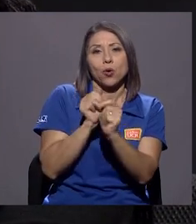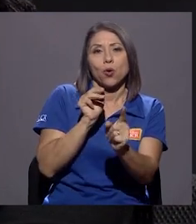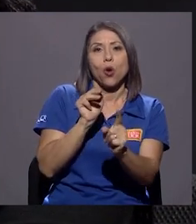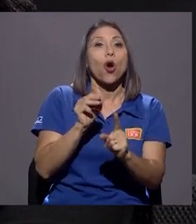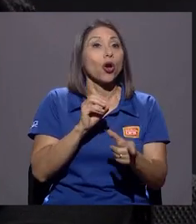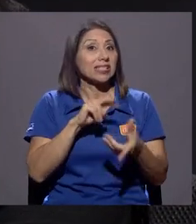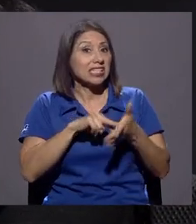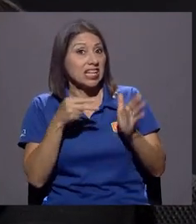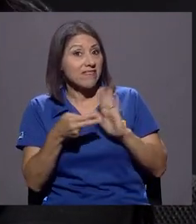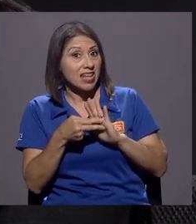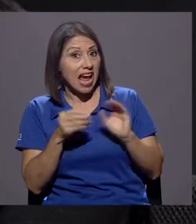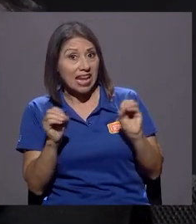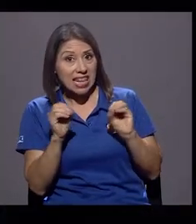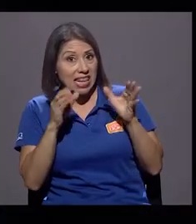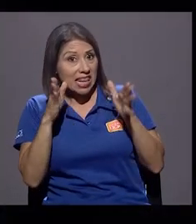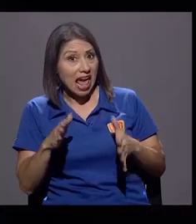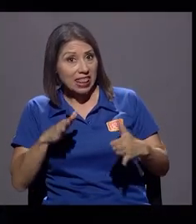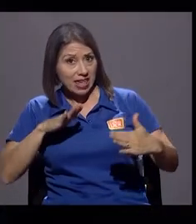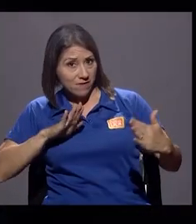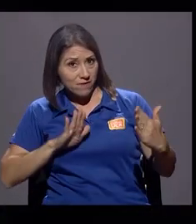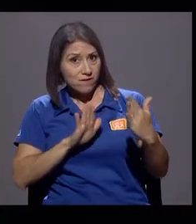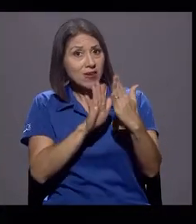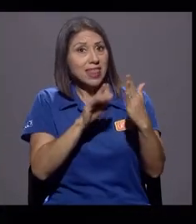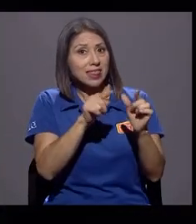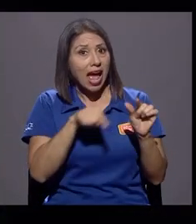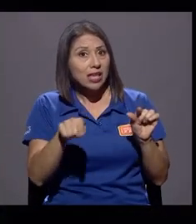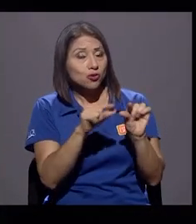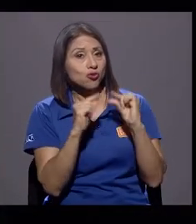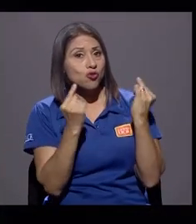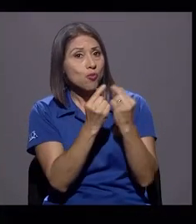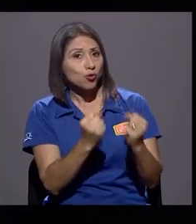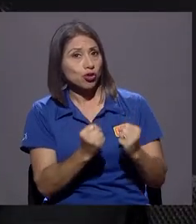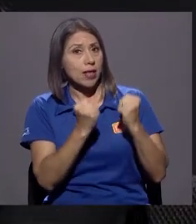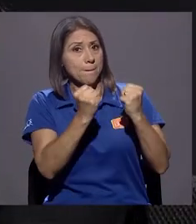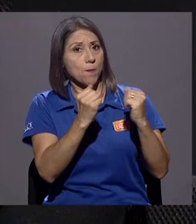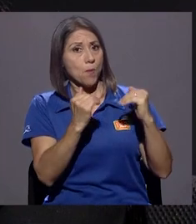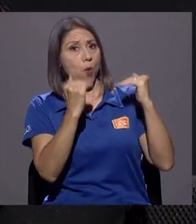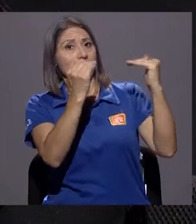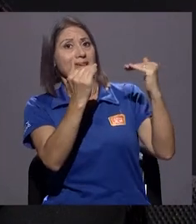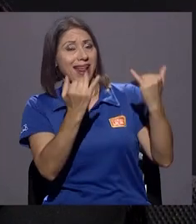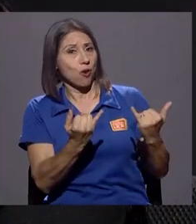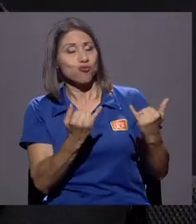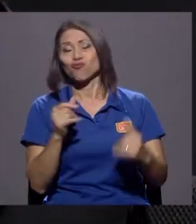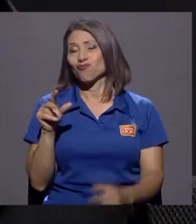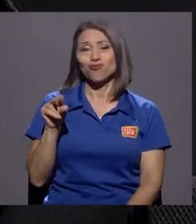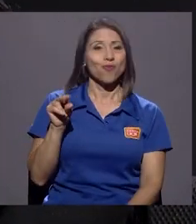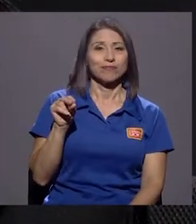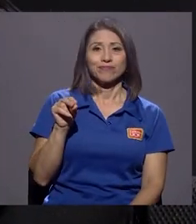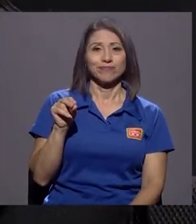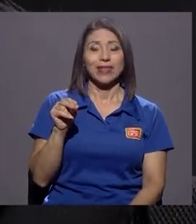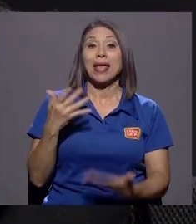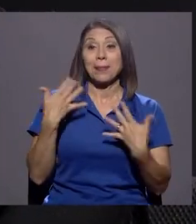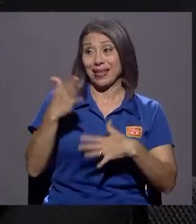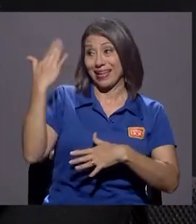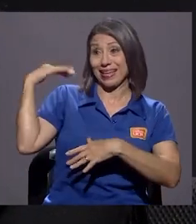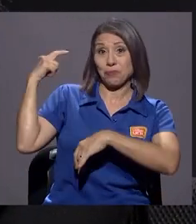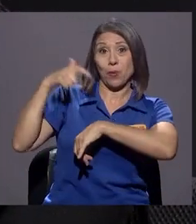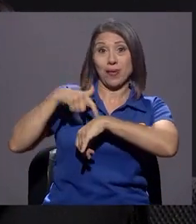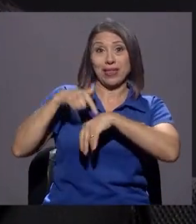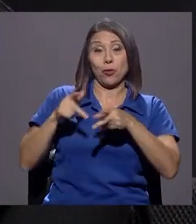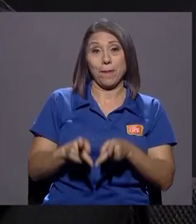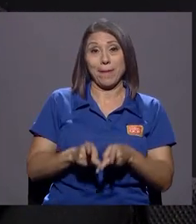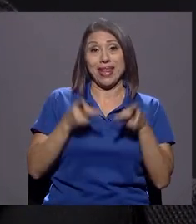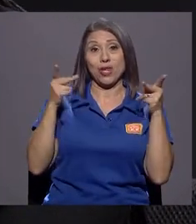de frente a esas esferas. No. Aún. No, imagínese que incluso me sucedió que en el momento en el que el periódico La Extra